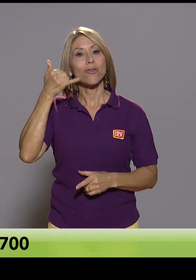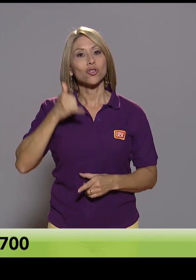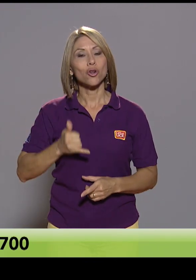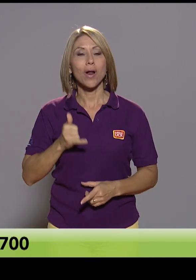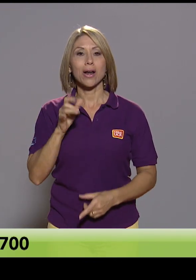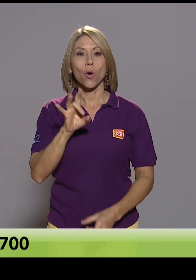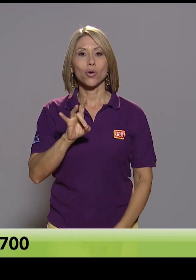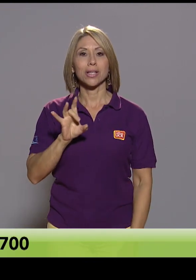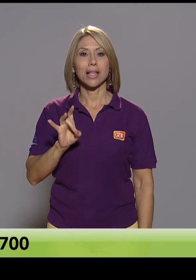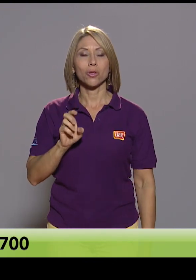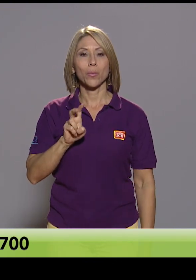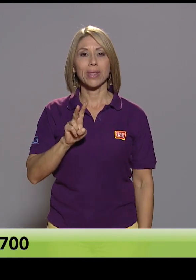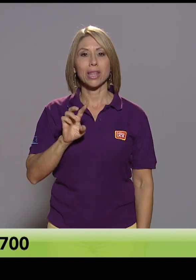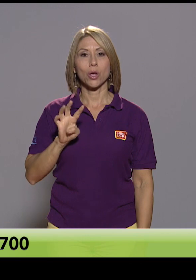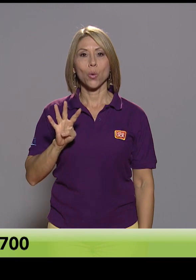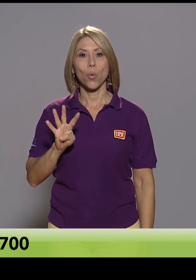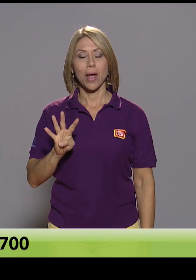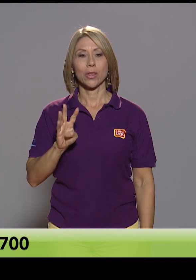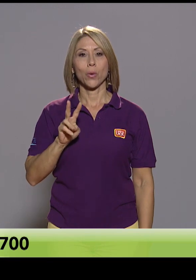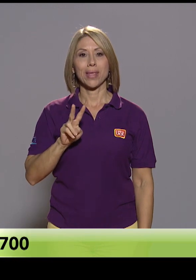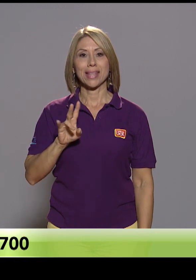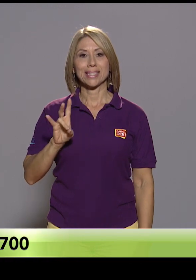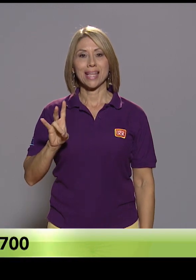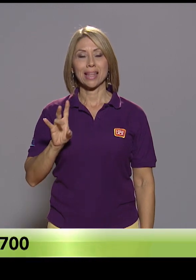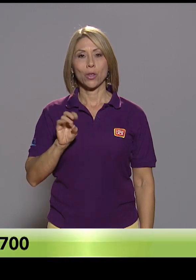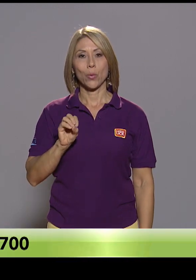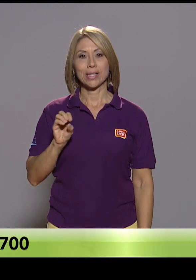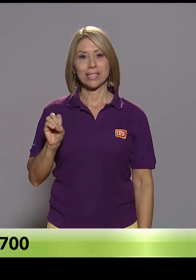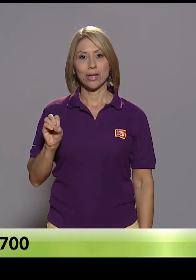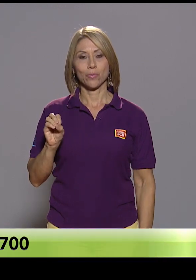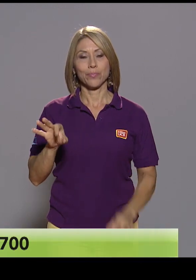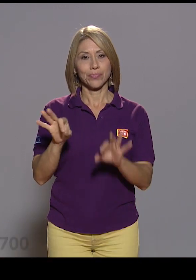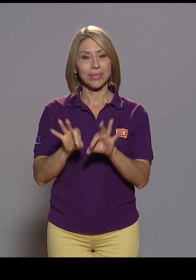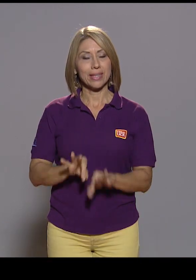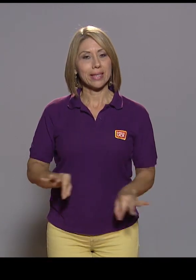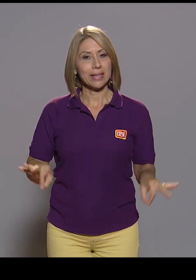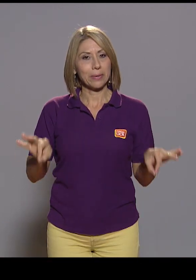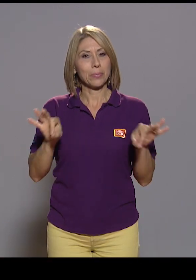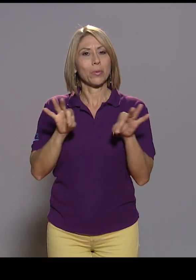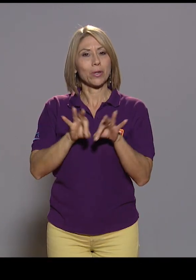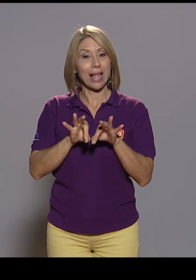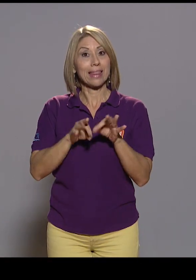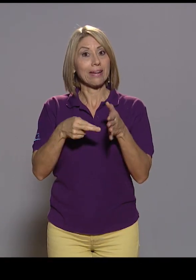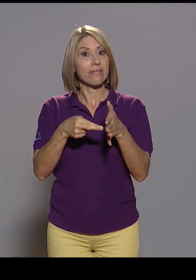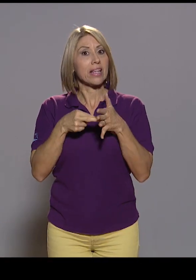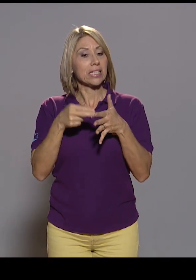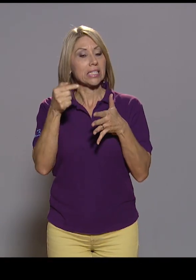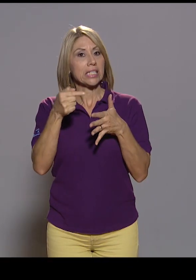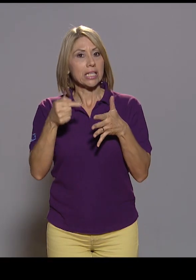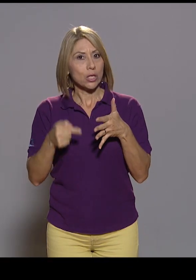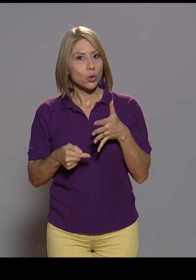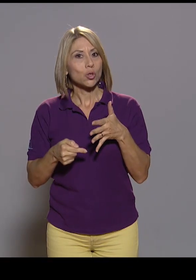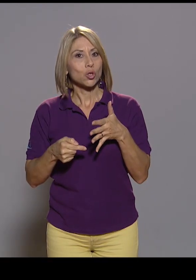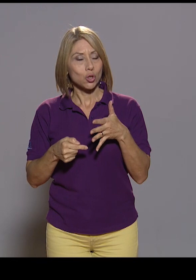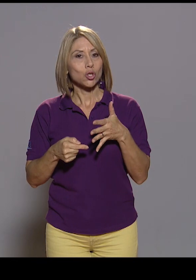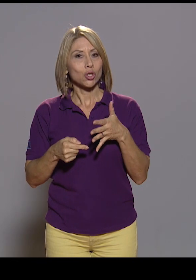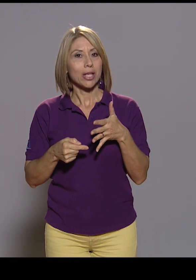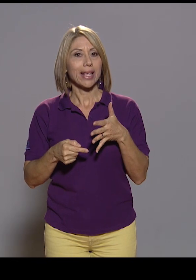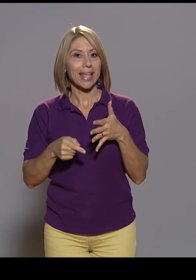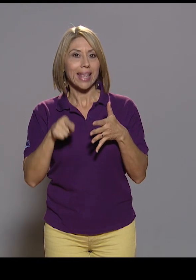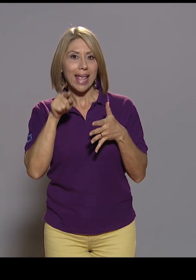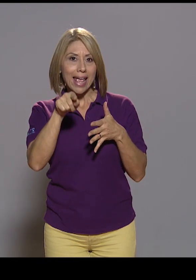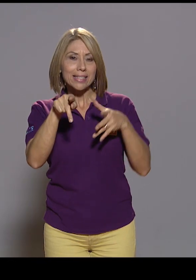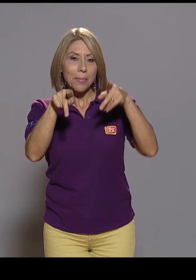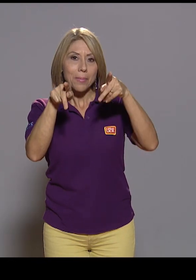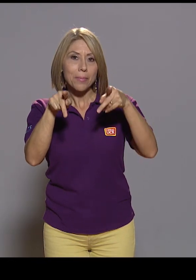8824-2700. Importante, como les decía, entre los requisitos, que esté certificado